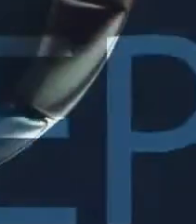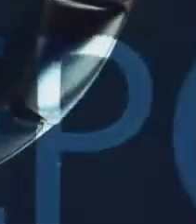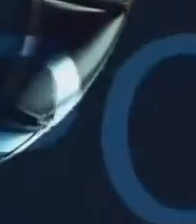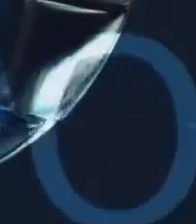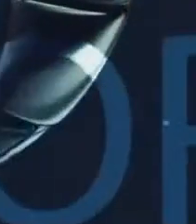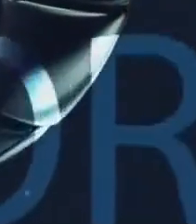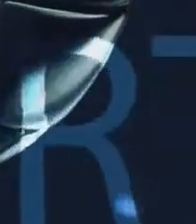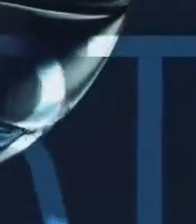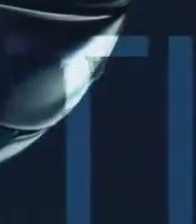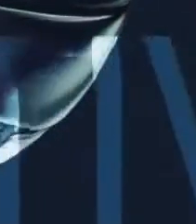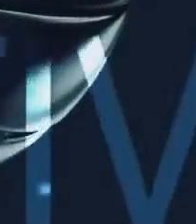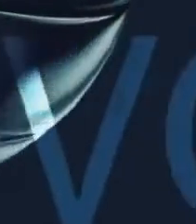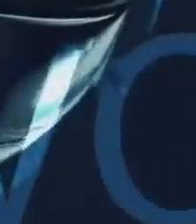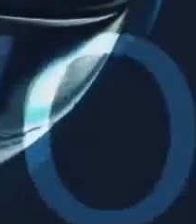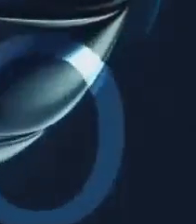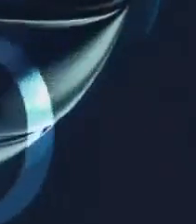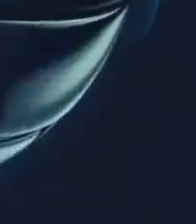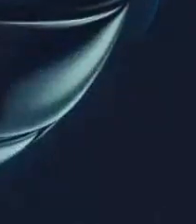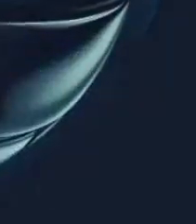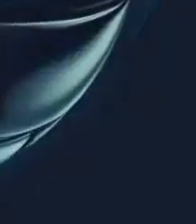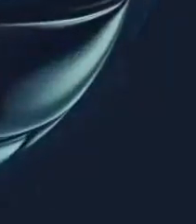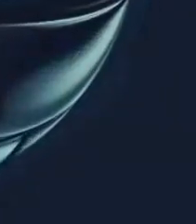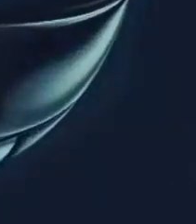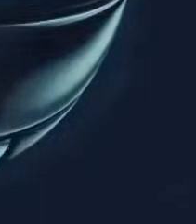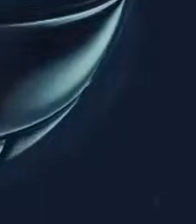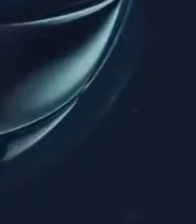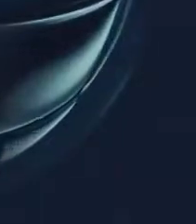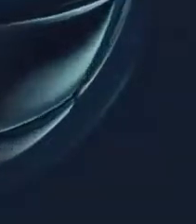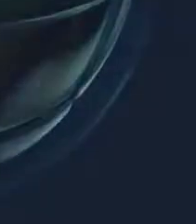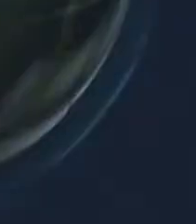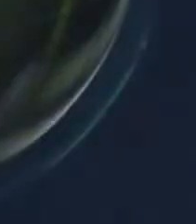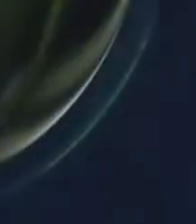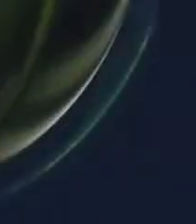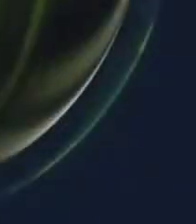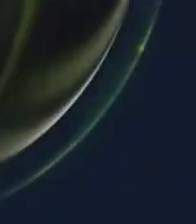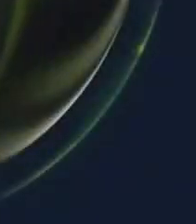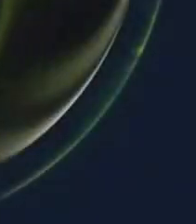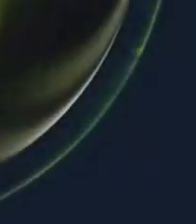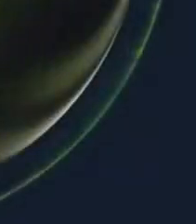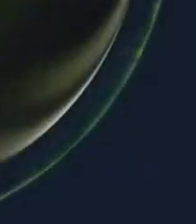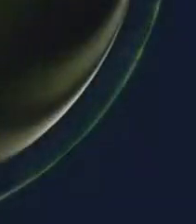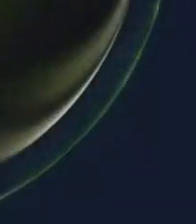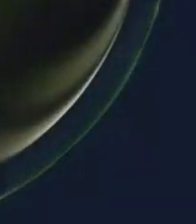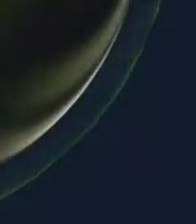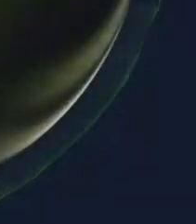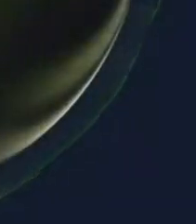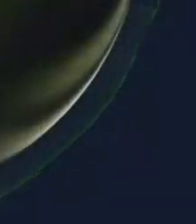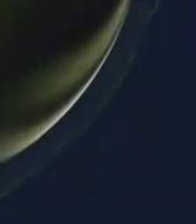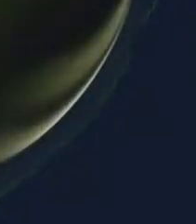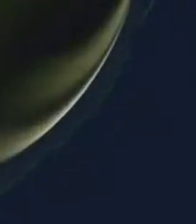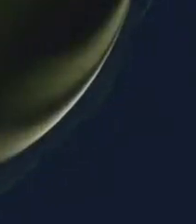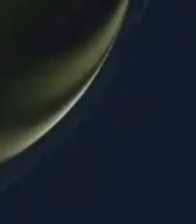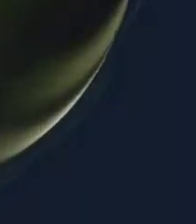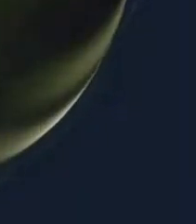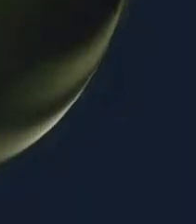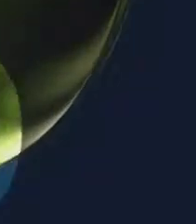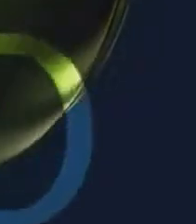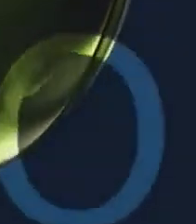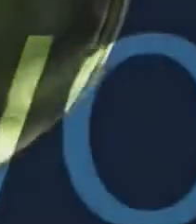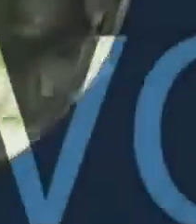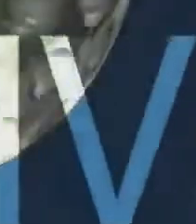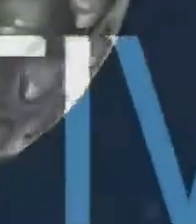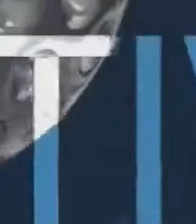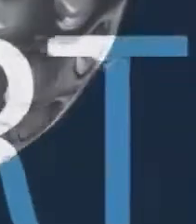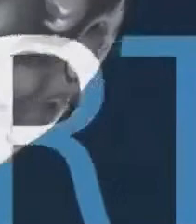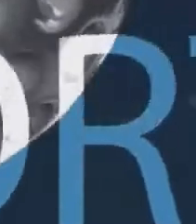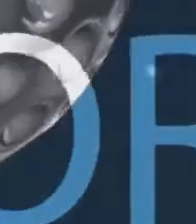En la ciudad francesa De Courchevel Su puntaje Le permitió ubicarse Por un momento En el quinto puesto Sin embargo Culminó la etapa Programa